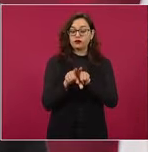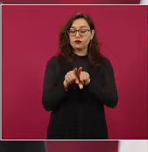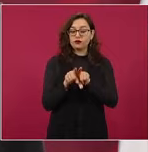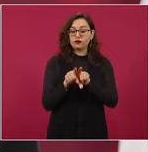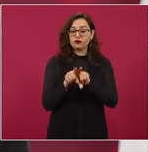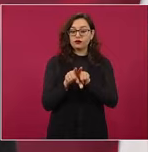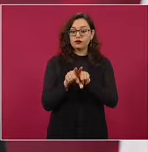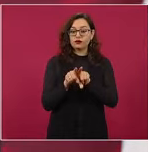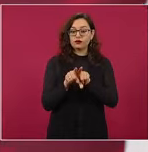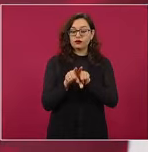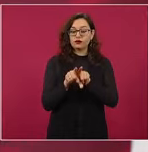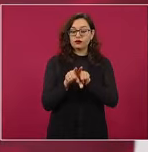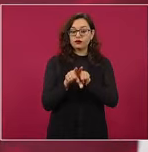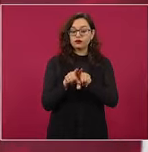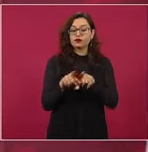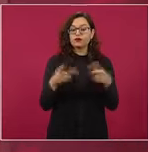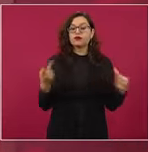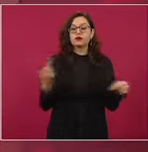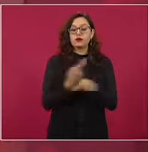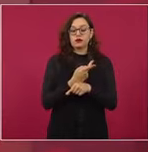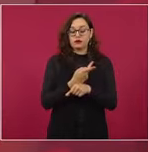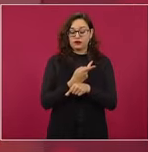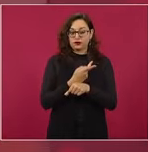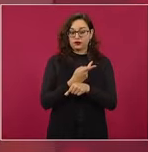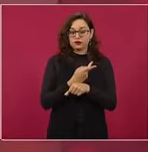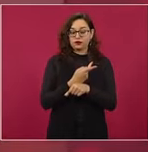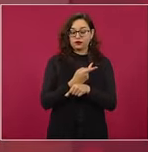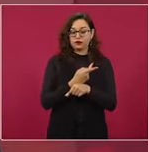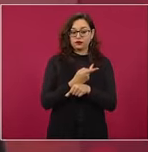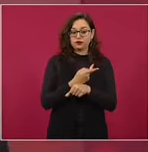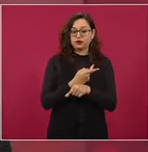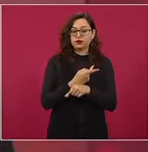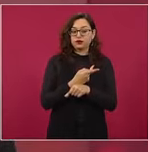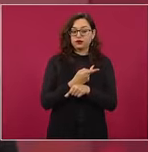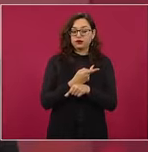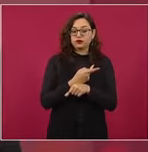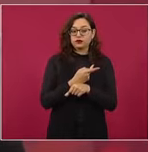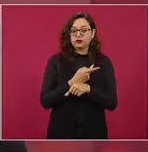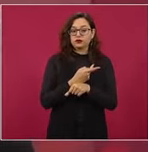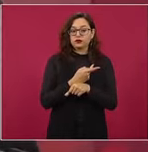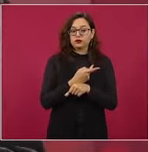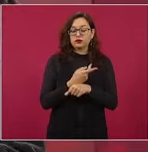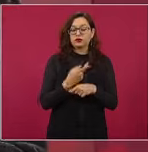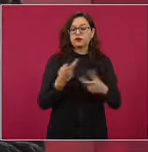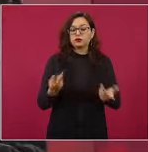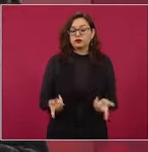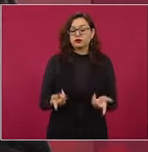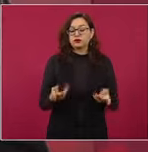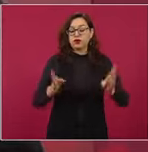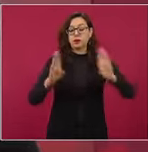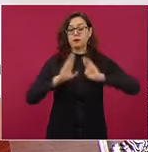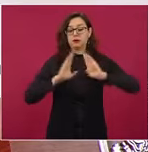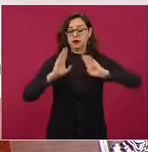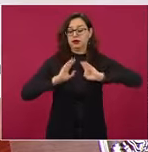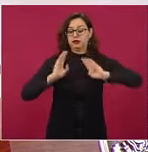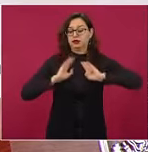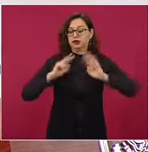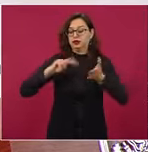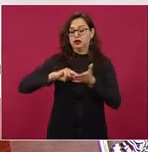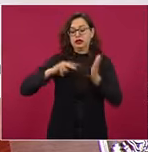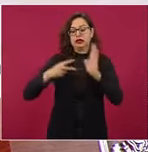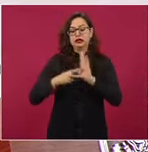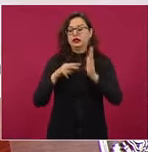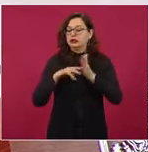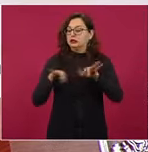contribuido mucho el trabajo de los ingenieros militares, el